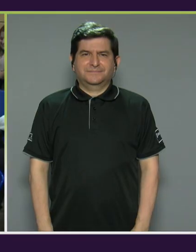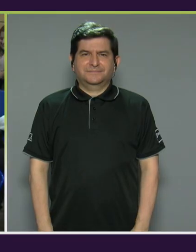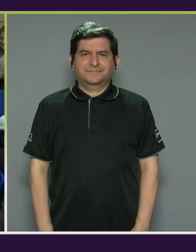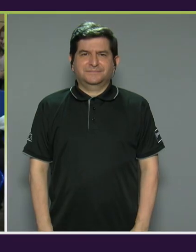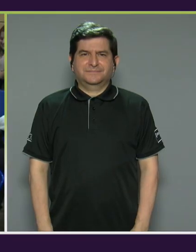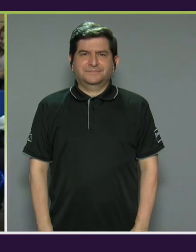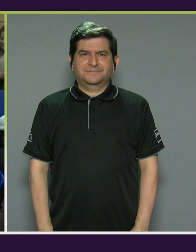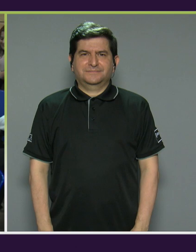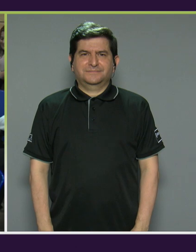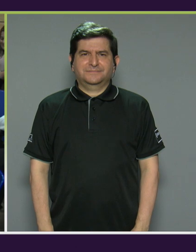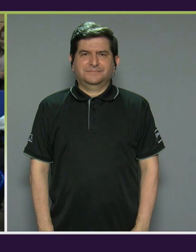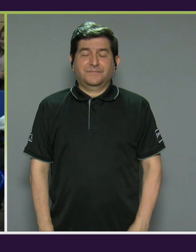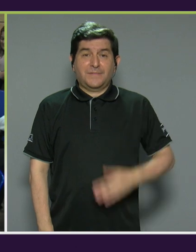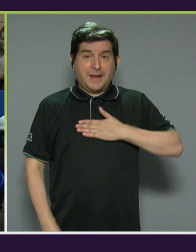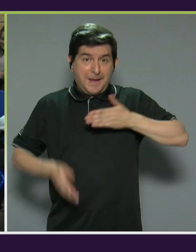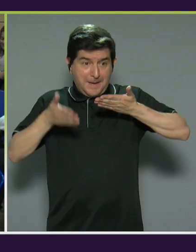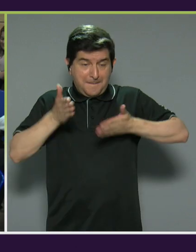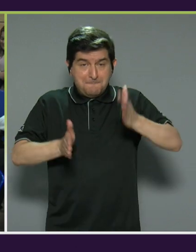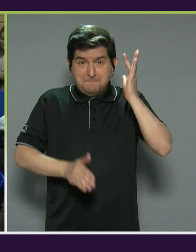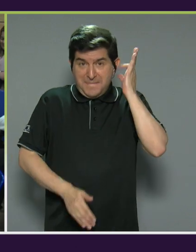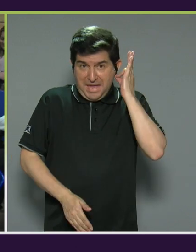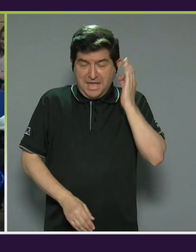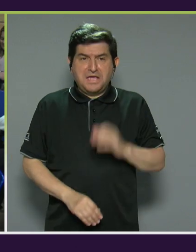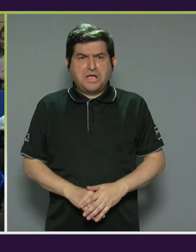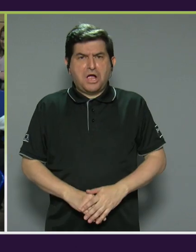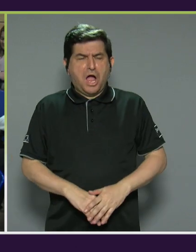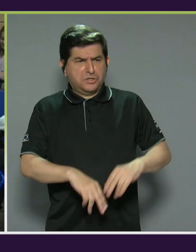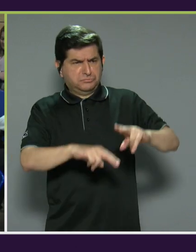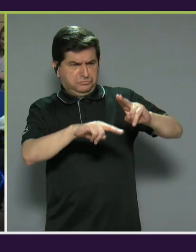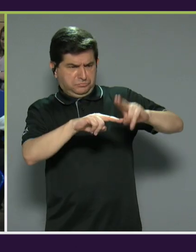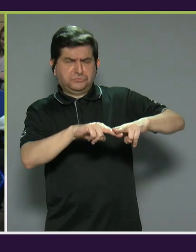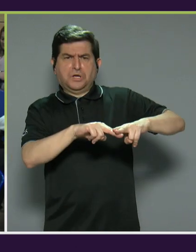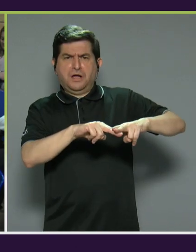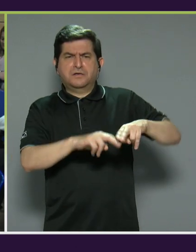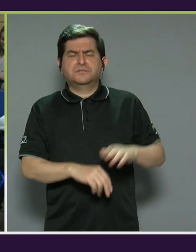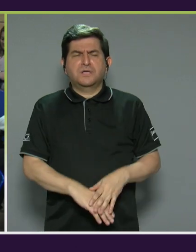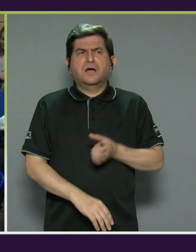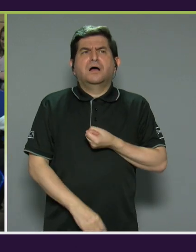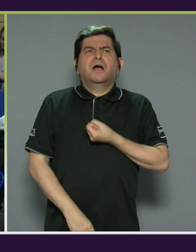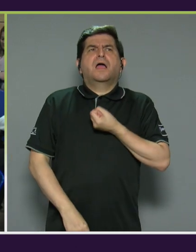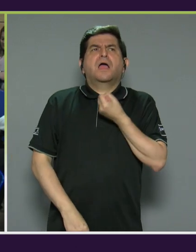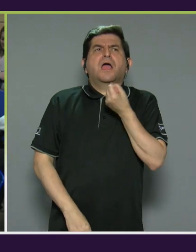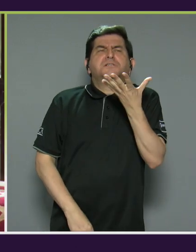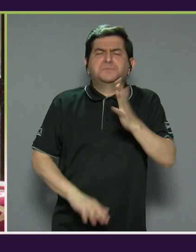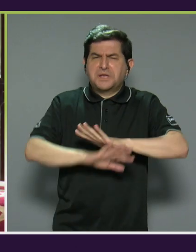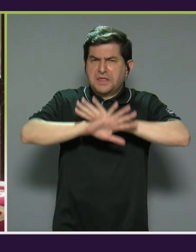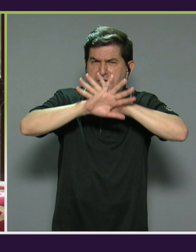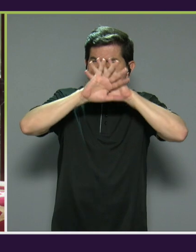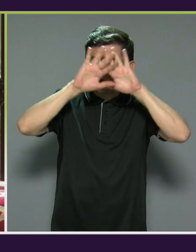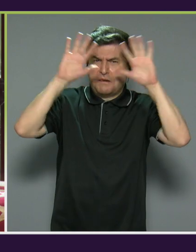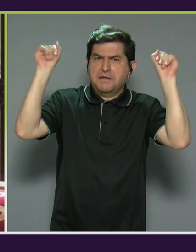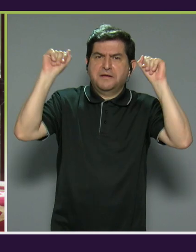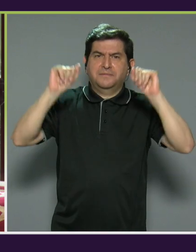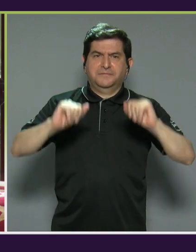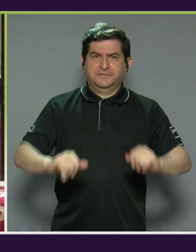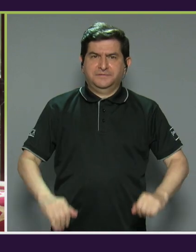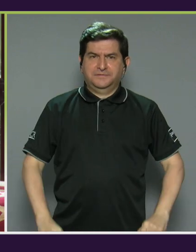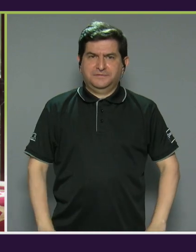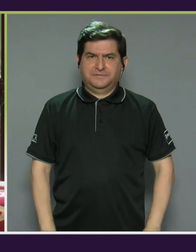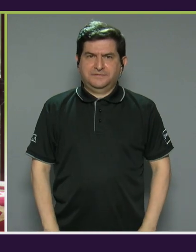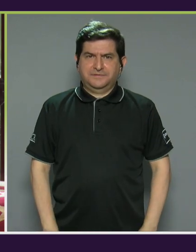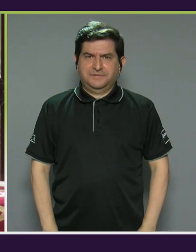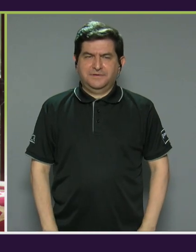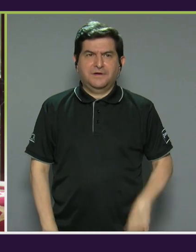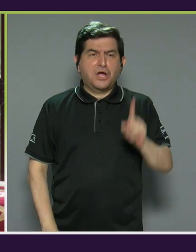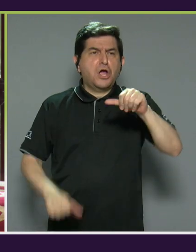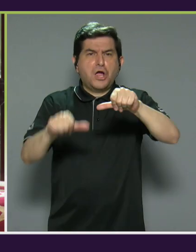Si mi hija podría sentarse y expresar con toda claridad en